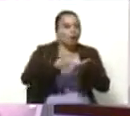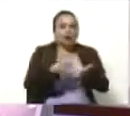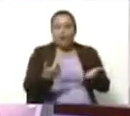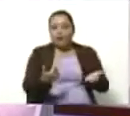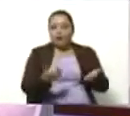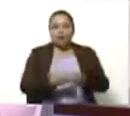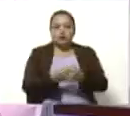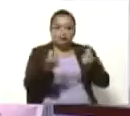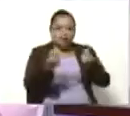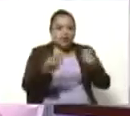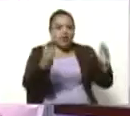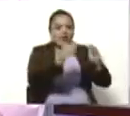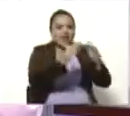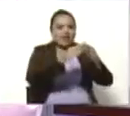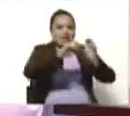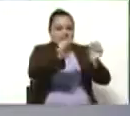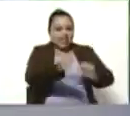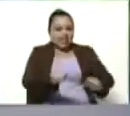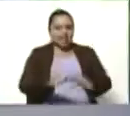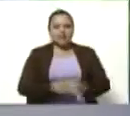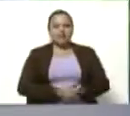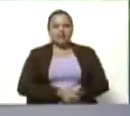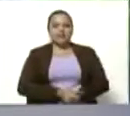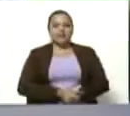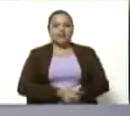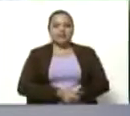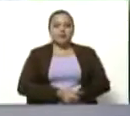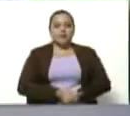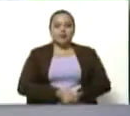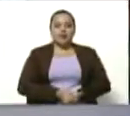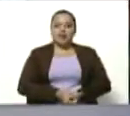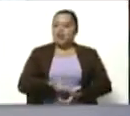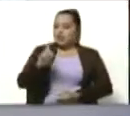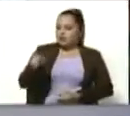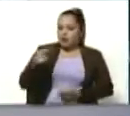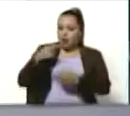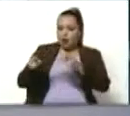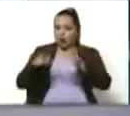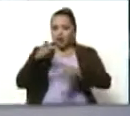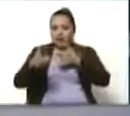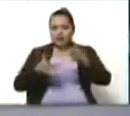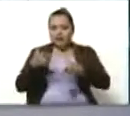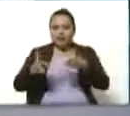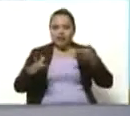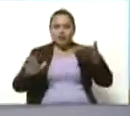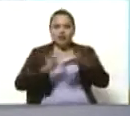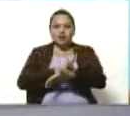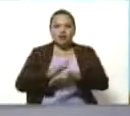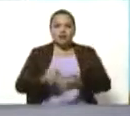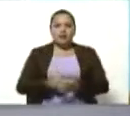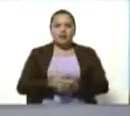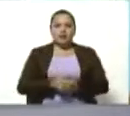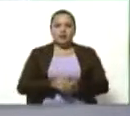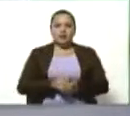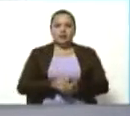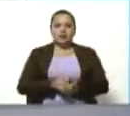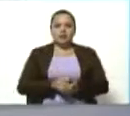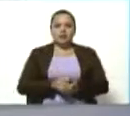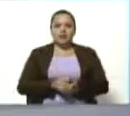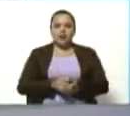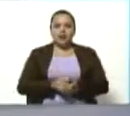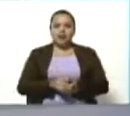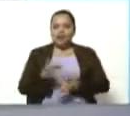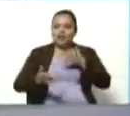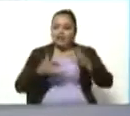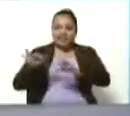reconocimiento por parte de la casa del artista. Hay otra cita que está pendiente y es con el Congo. Háblenos de esa obra que